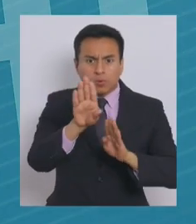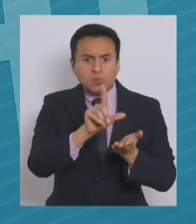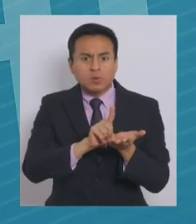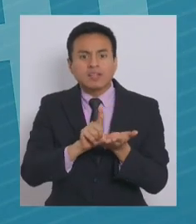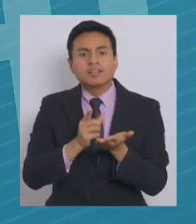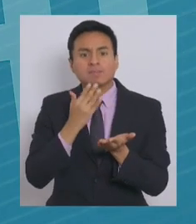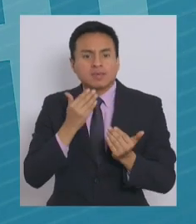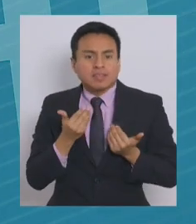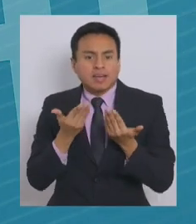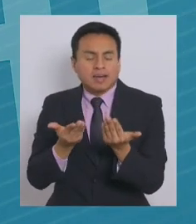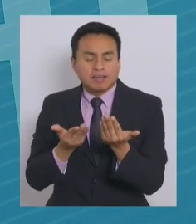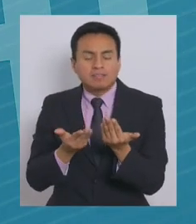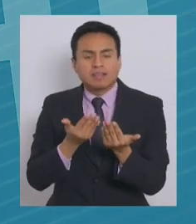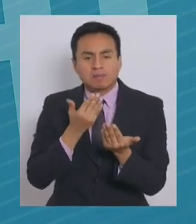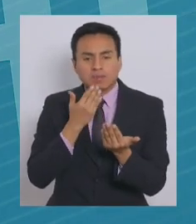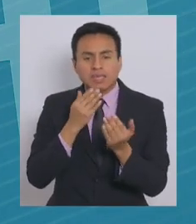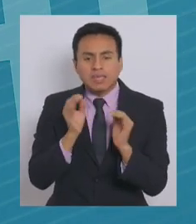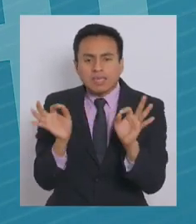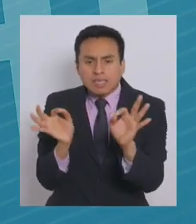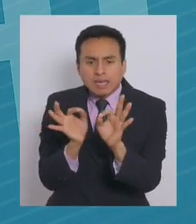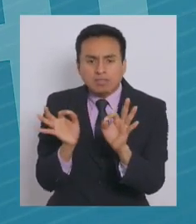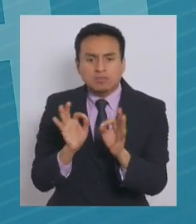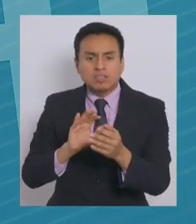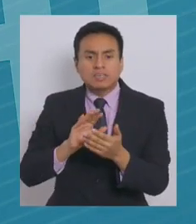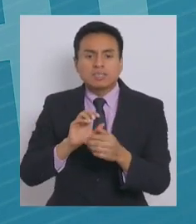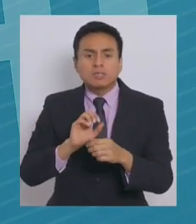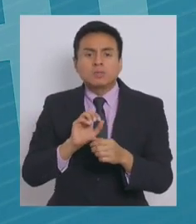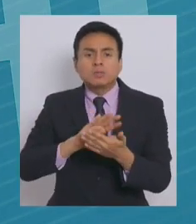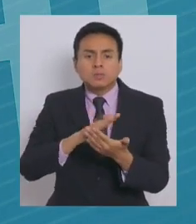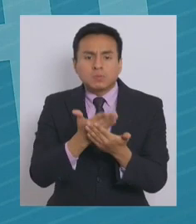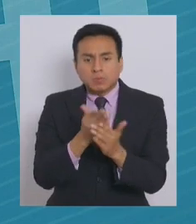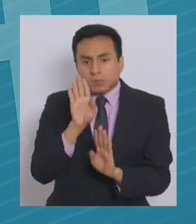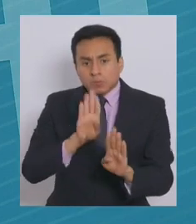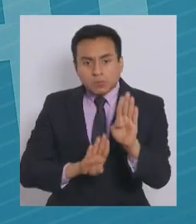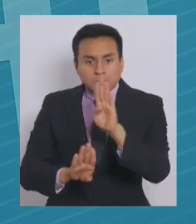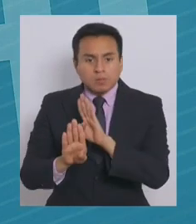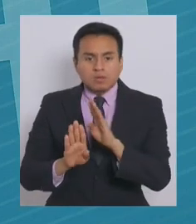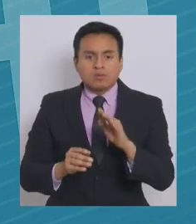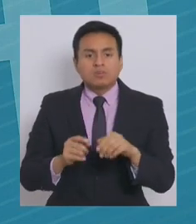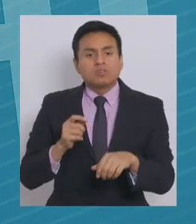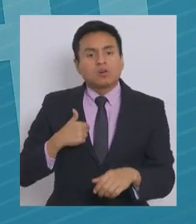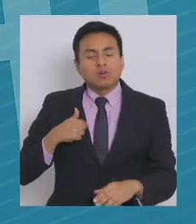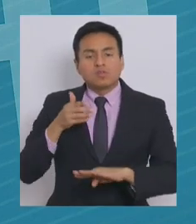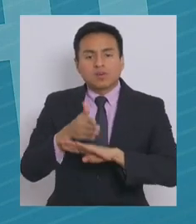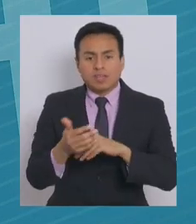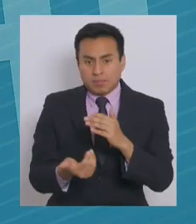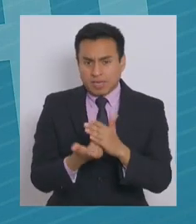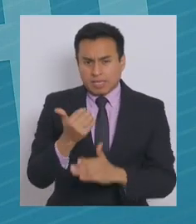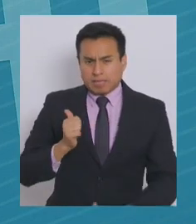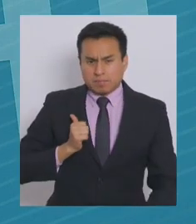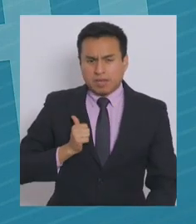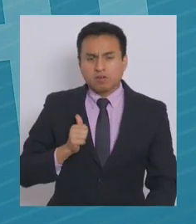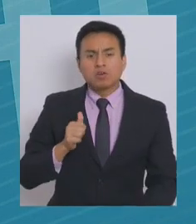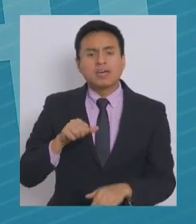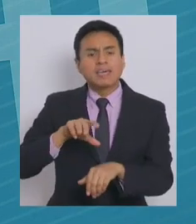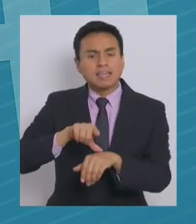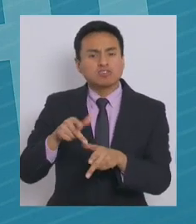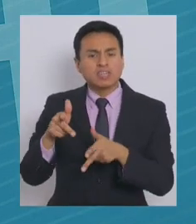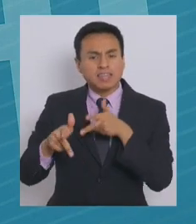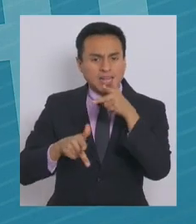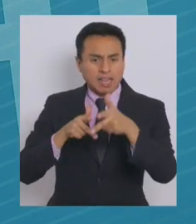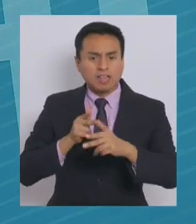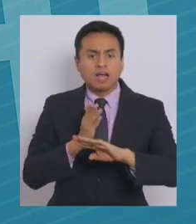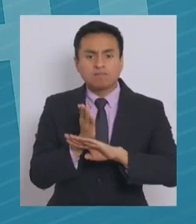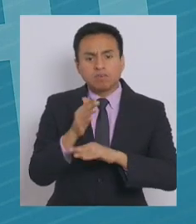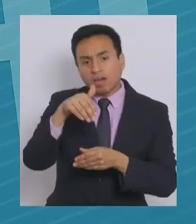muchas veces algunas indicaciones sanitarias al respecto. Yo en mañana estuve muy temprano en Estancia Central ejerciendo mi voto